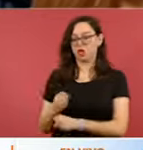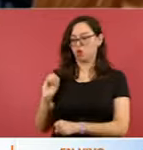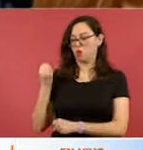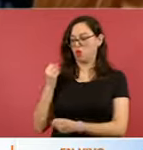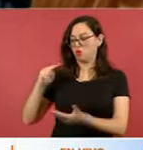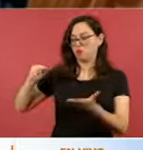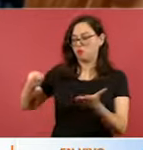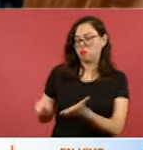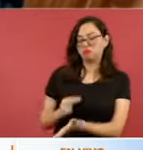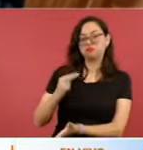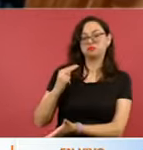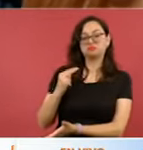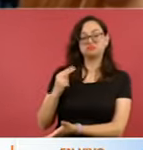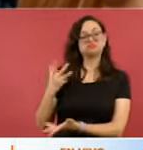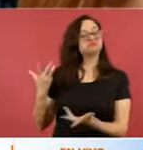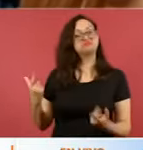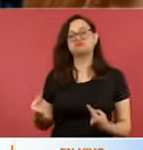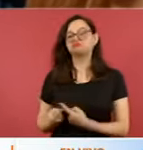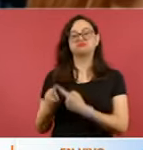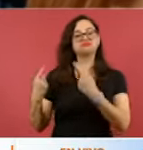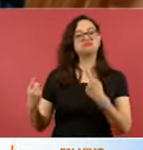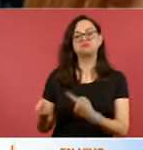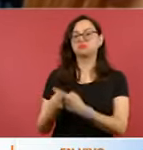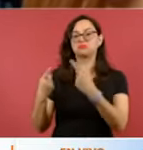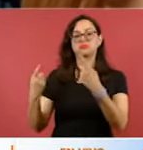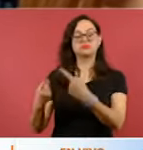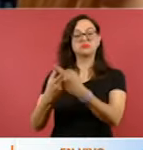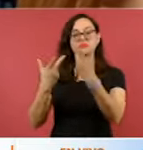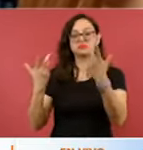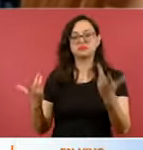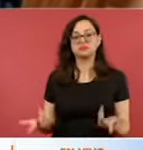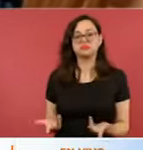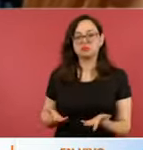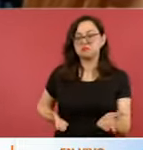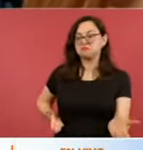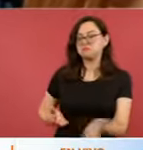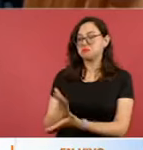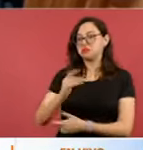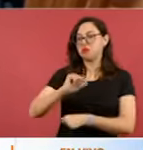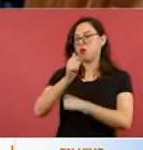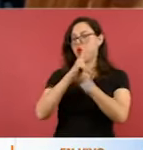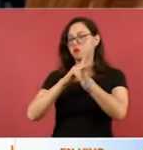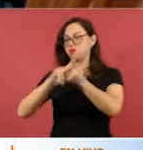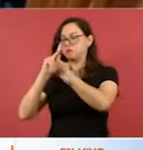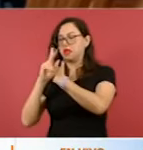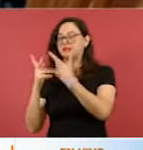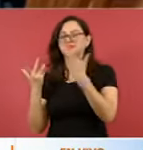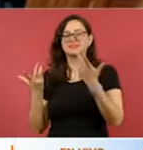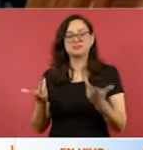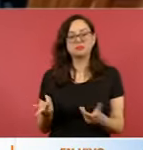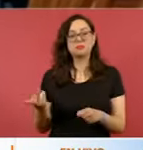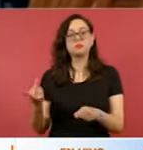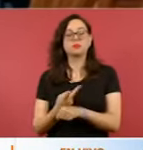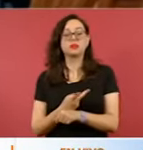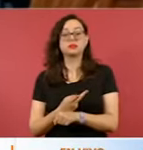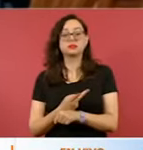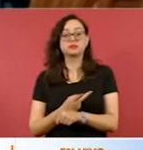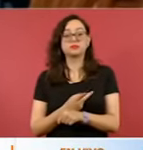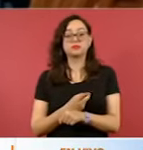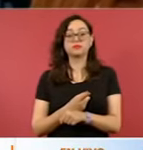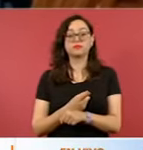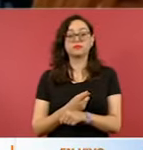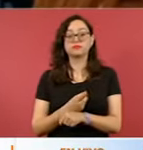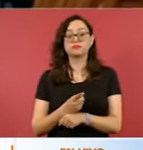régimen de Nicolás Maduro, con la presencia de países como Noruega y también Estados Unidos. Y también la inhabilitación de la